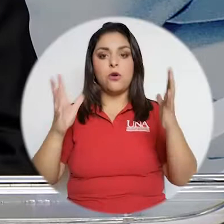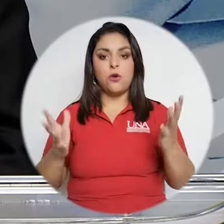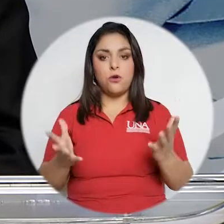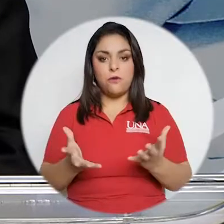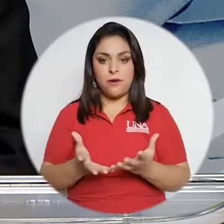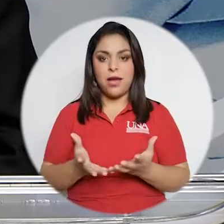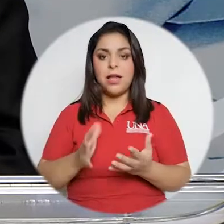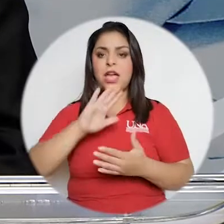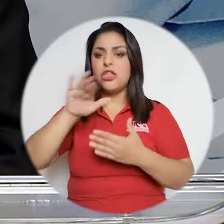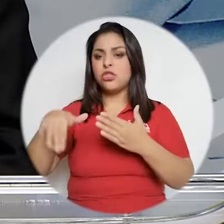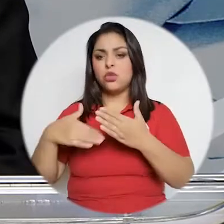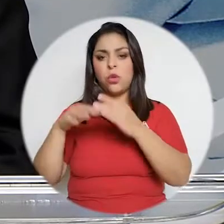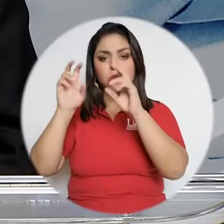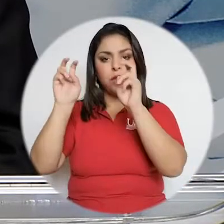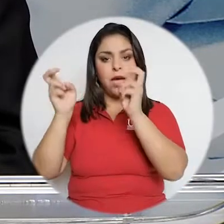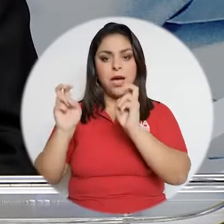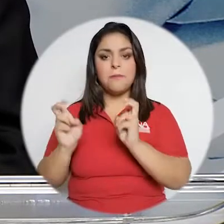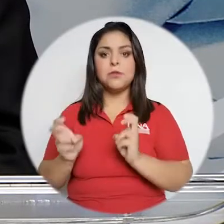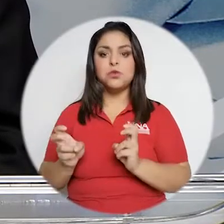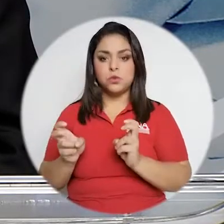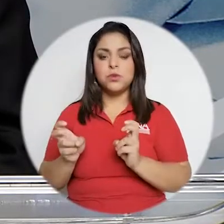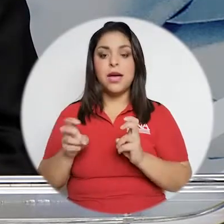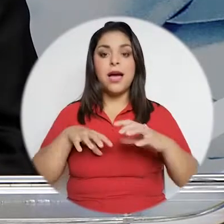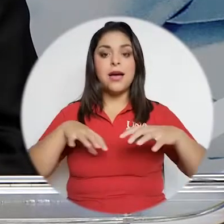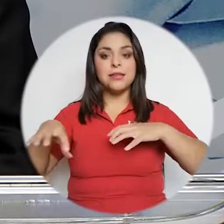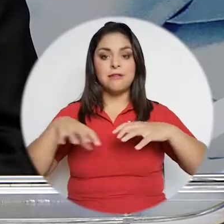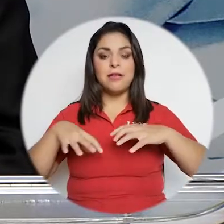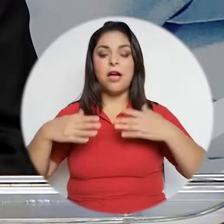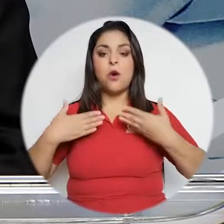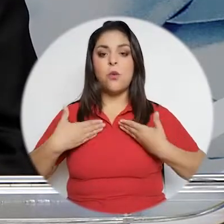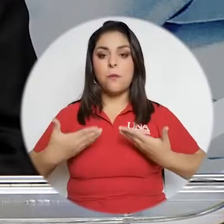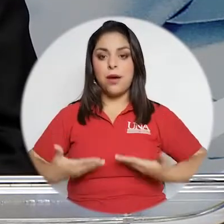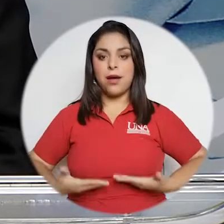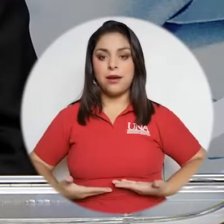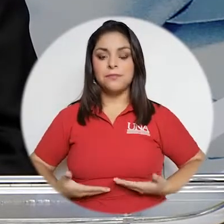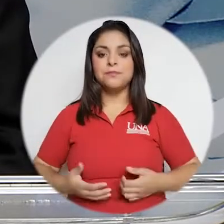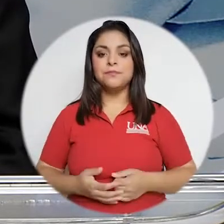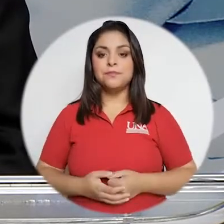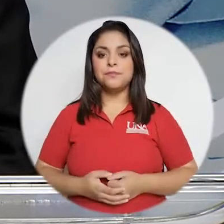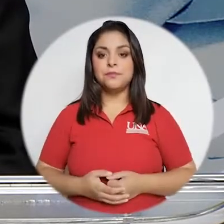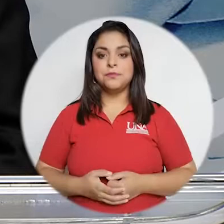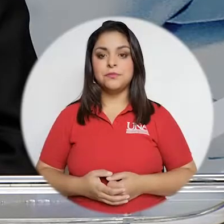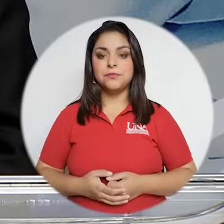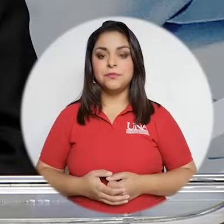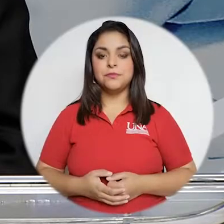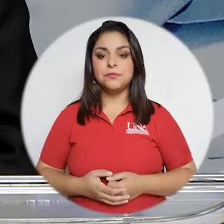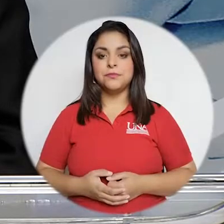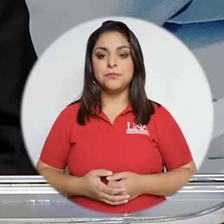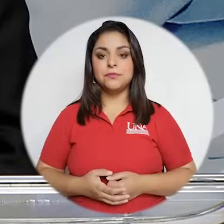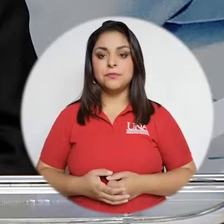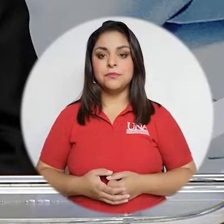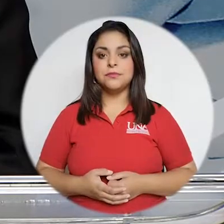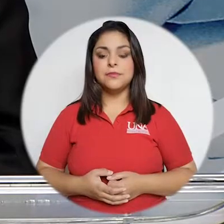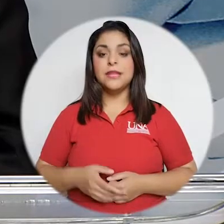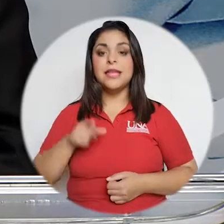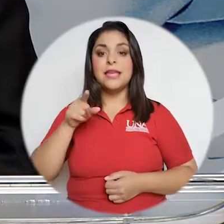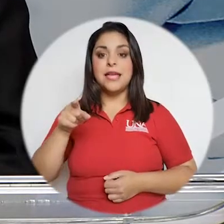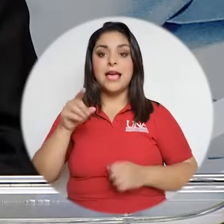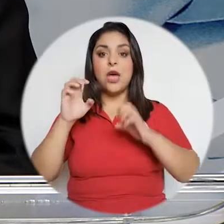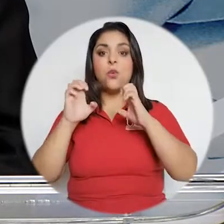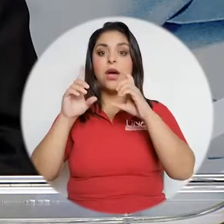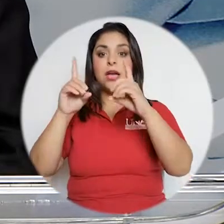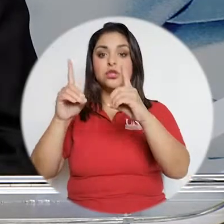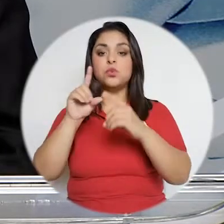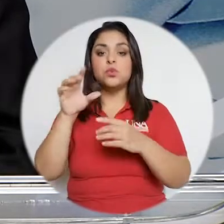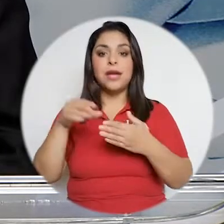en todos los ámbitos de la actividad humana. Y la educación es una actividad que está